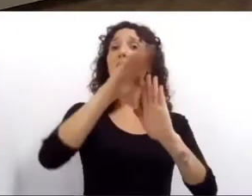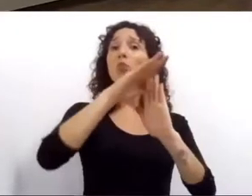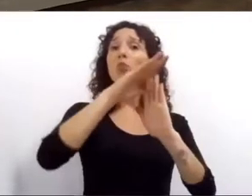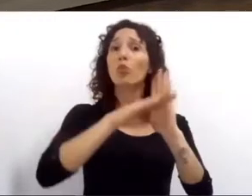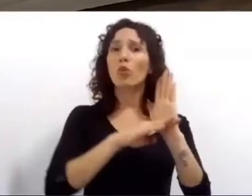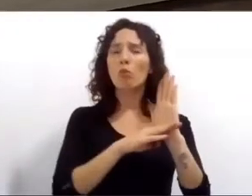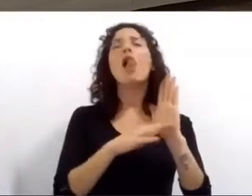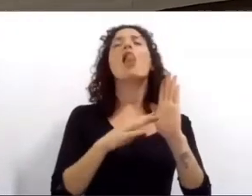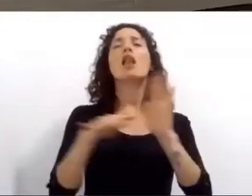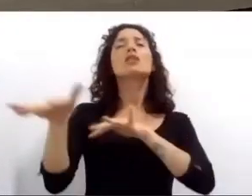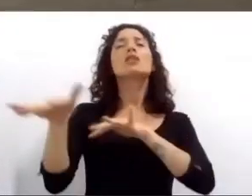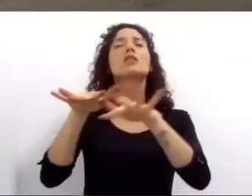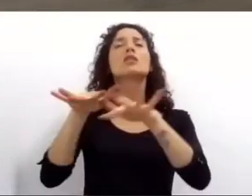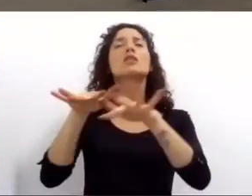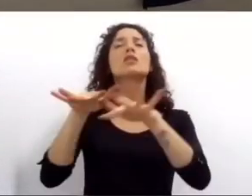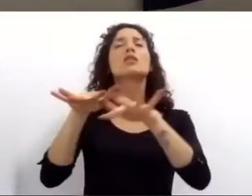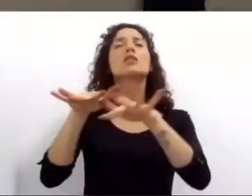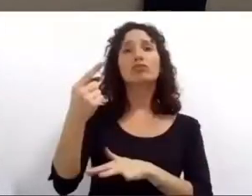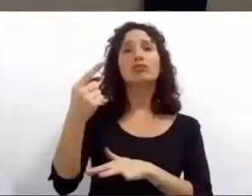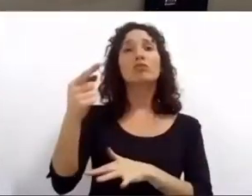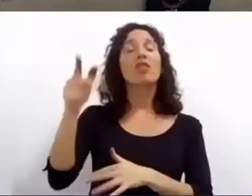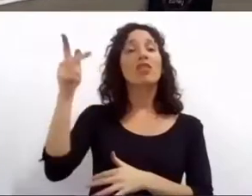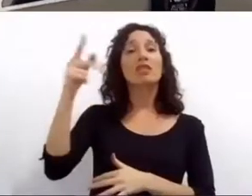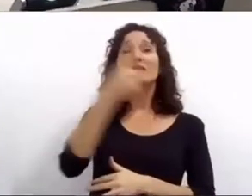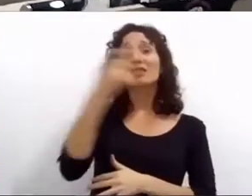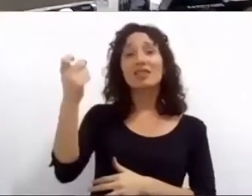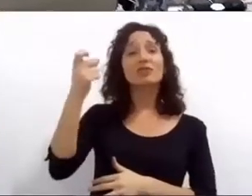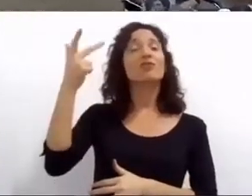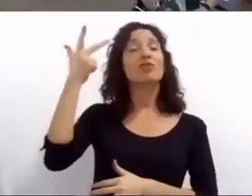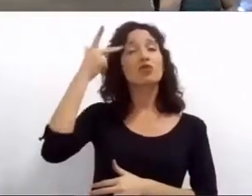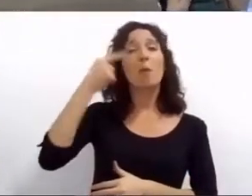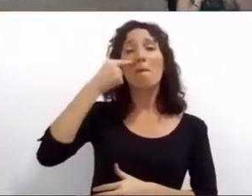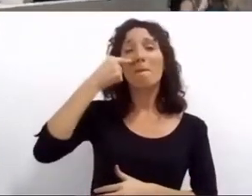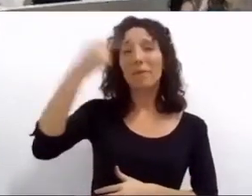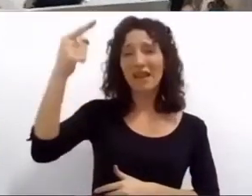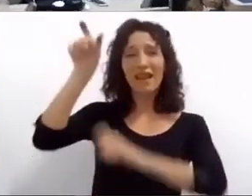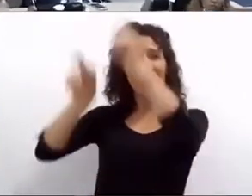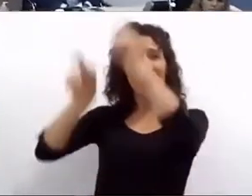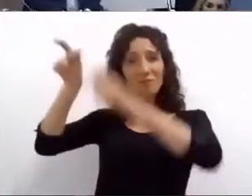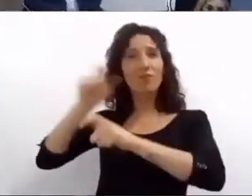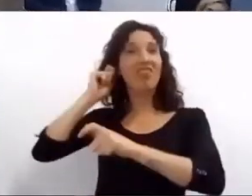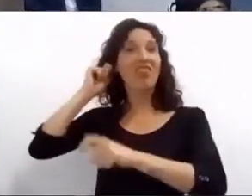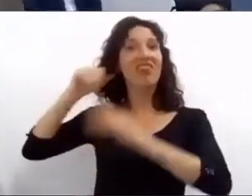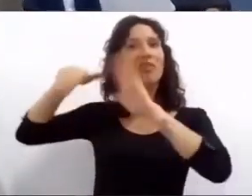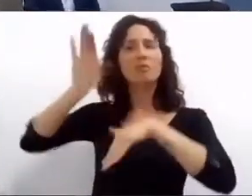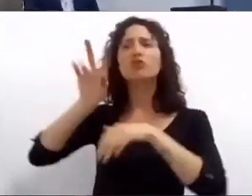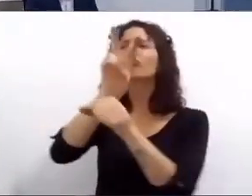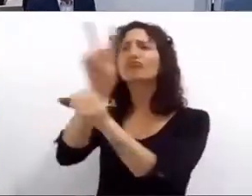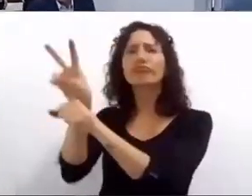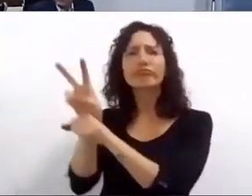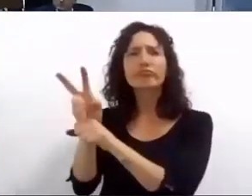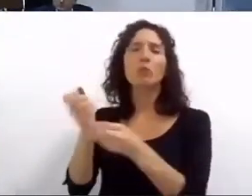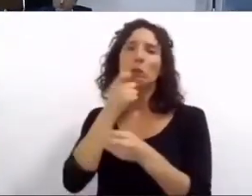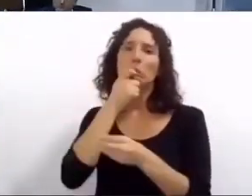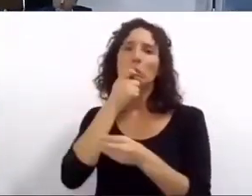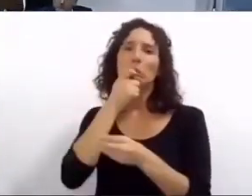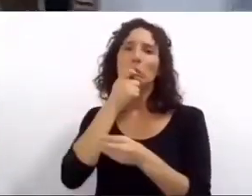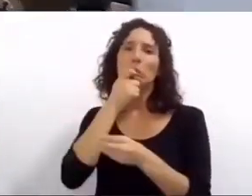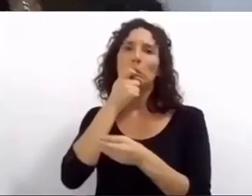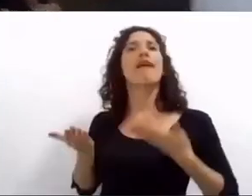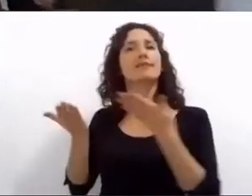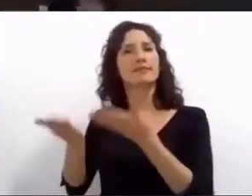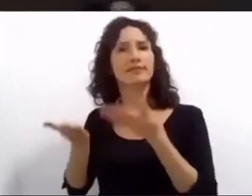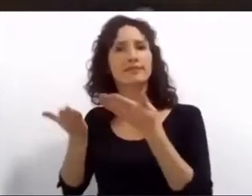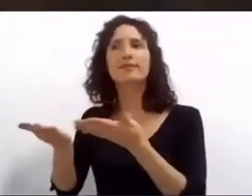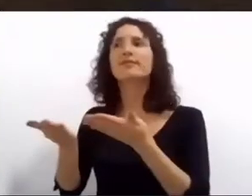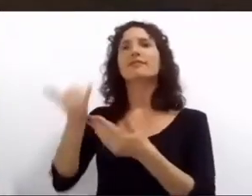los 218.000 adultos mayores en la ciudad, asegurándonos de que cada uno de ellos pudiera contar con asistencia inmediata y